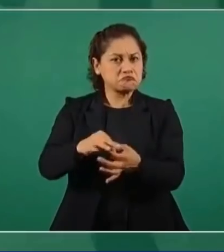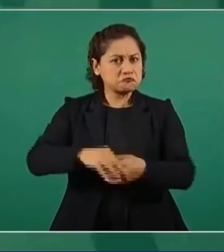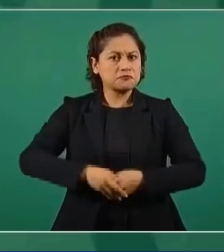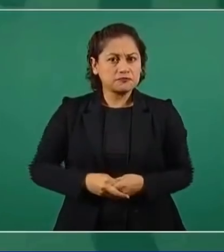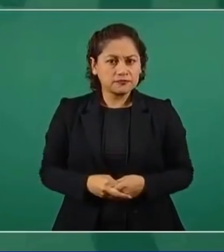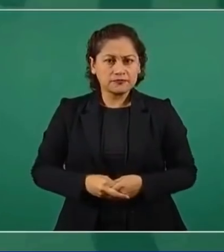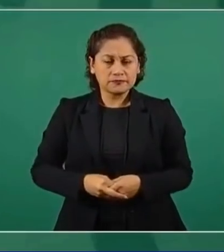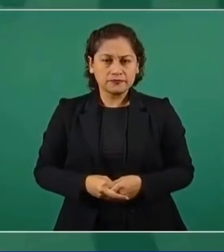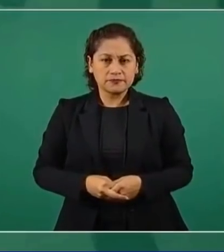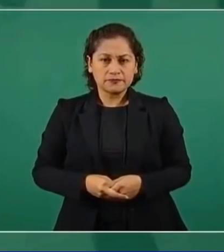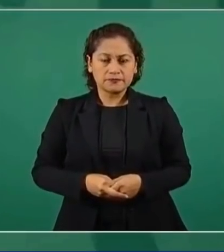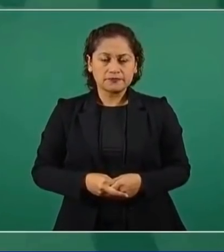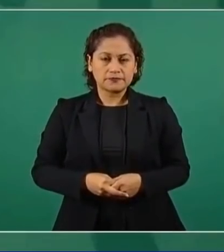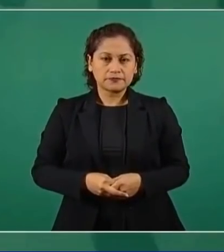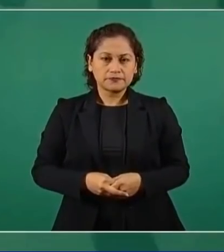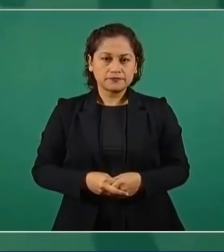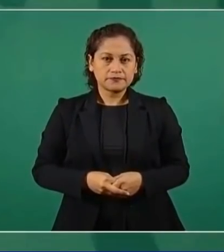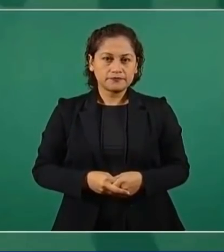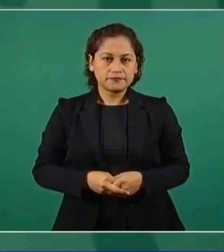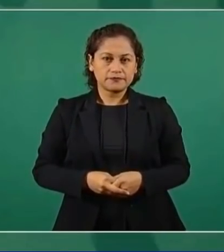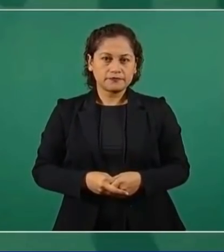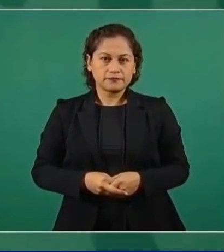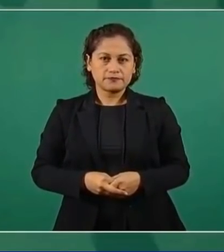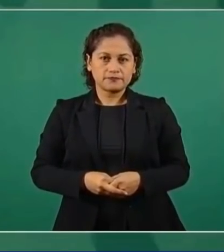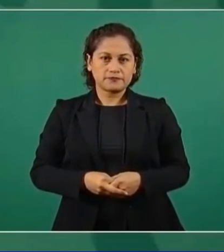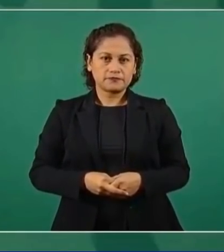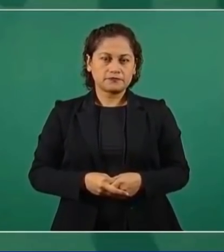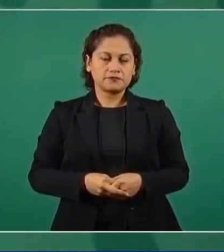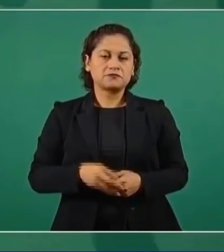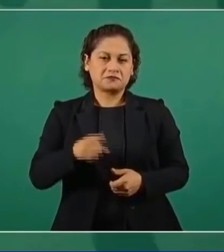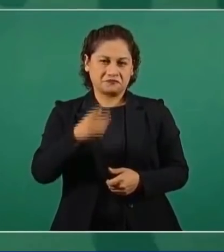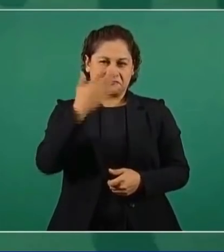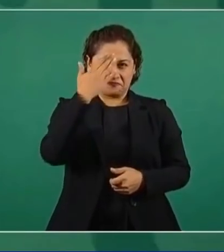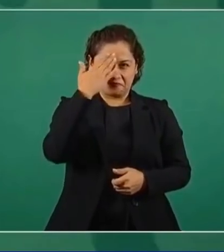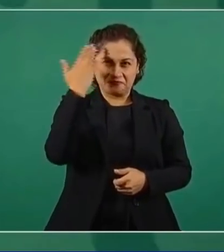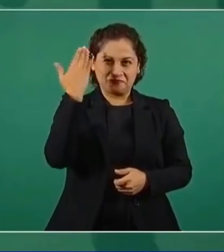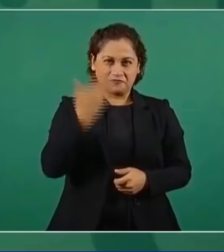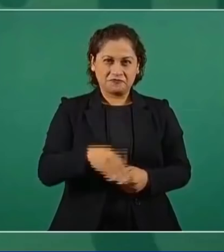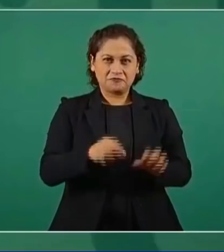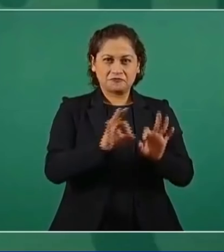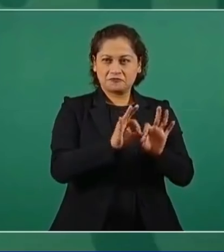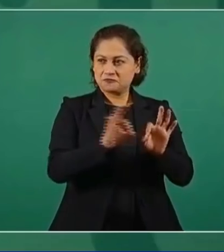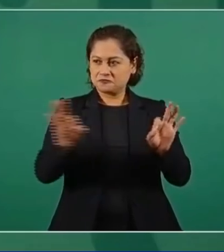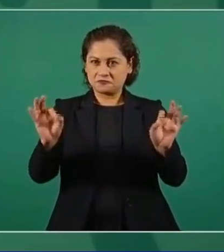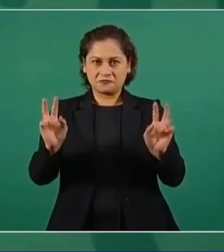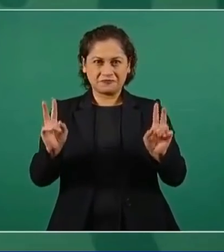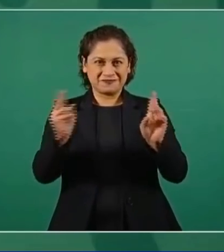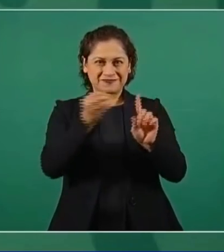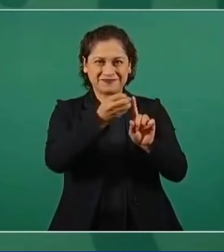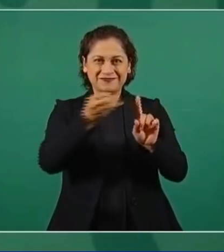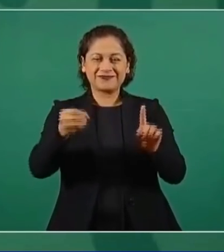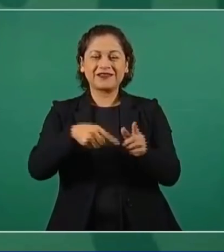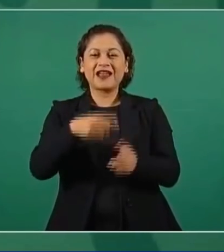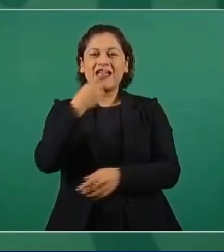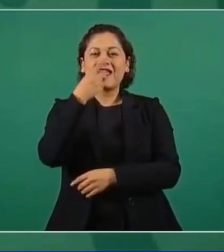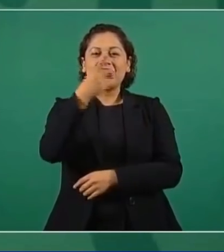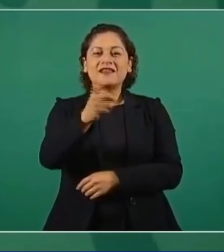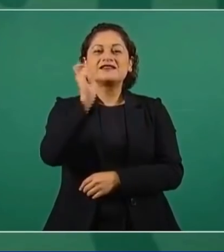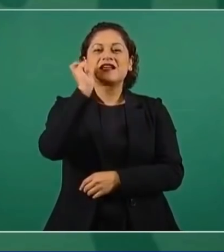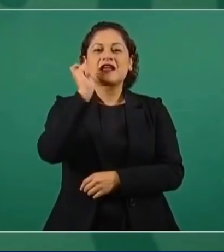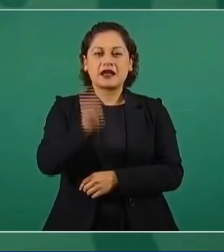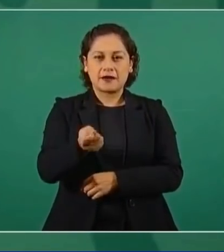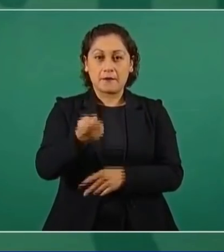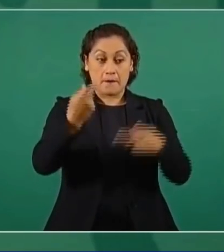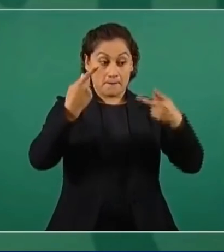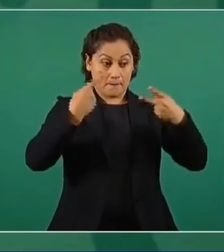Es la frase de que entre las personas, entre los individuos como entre las